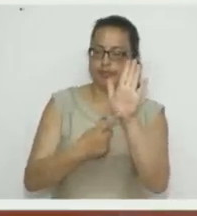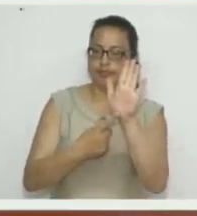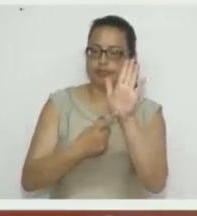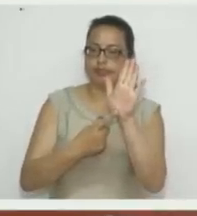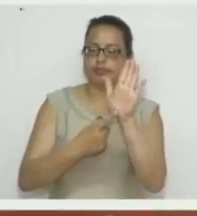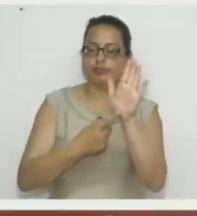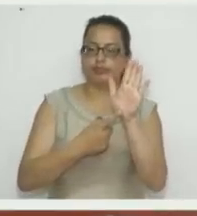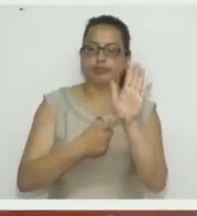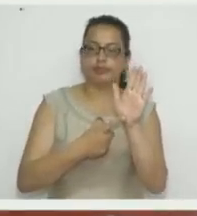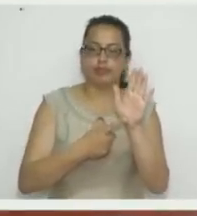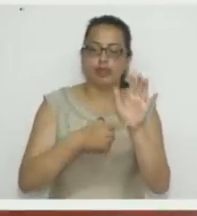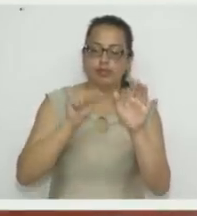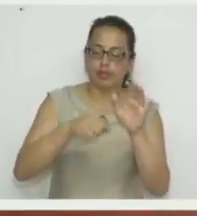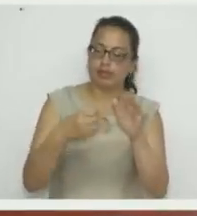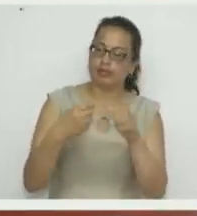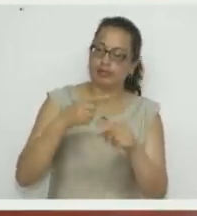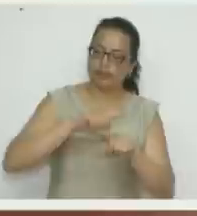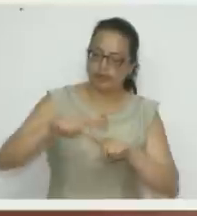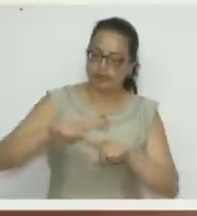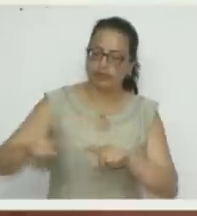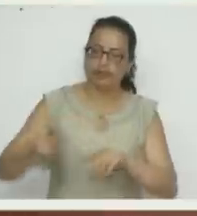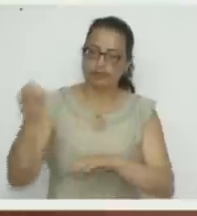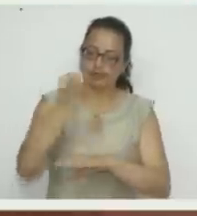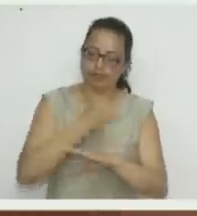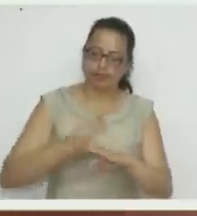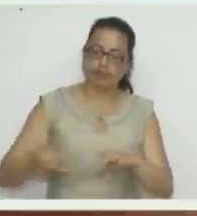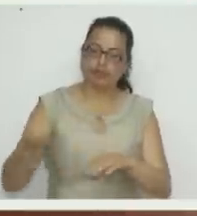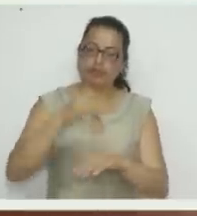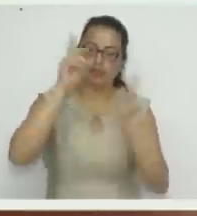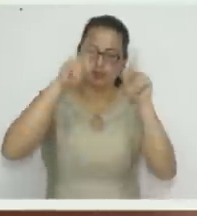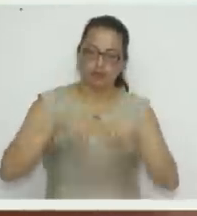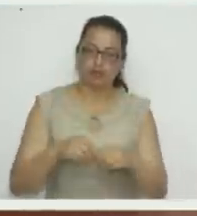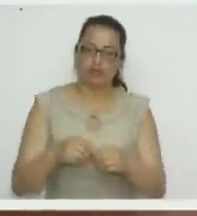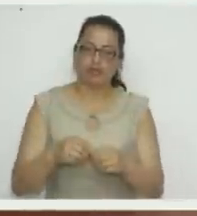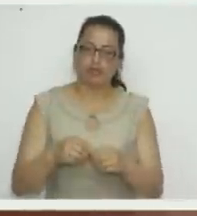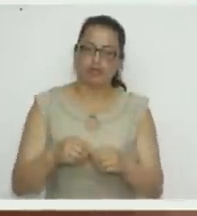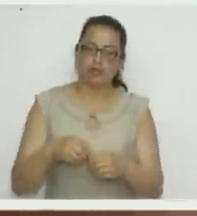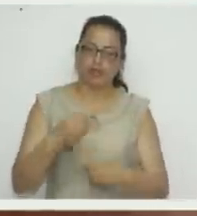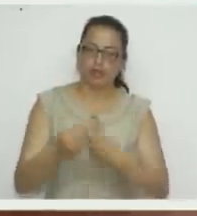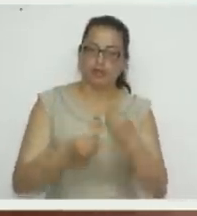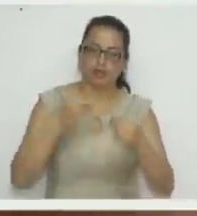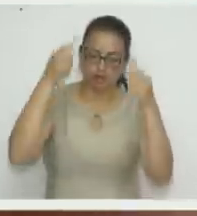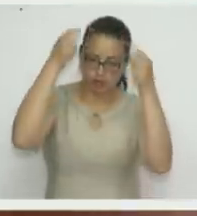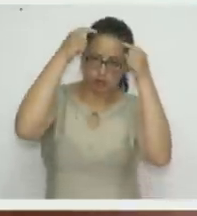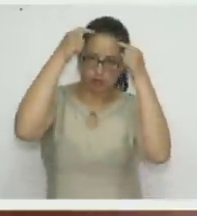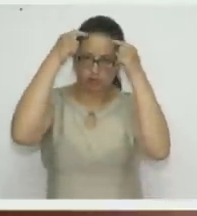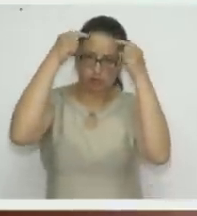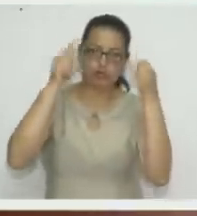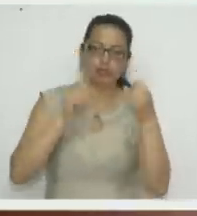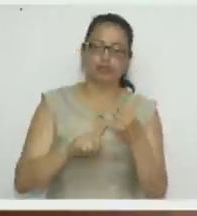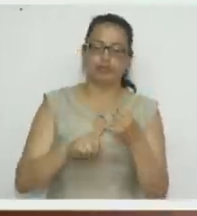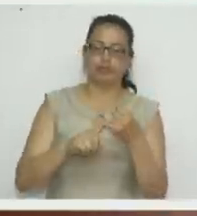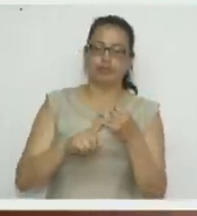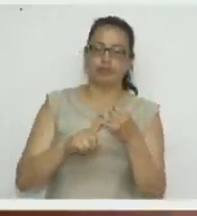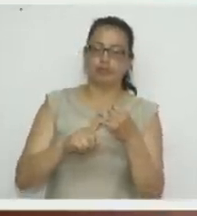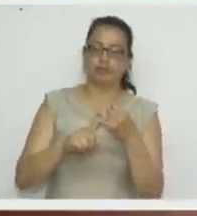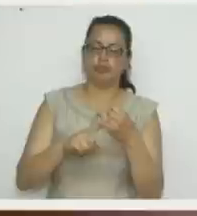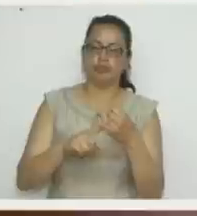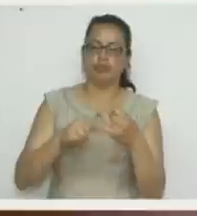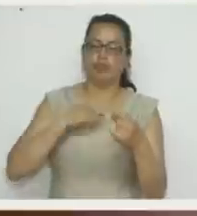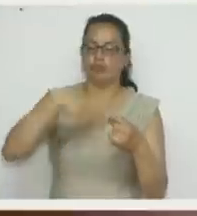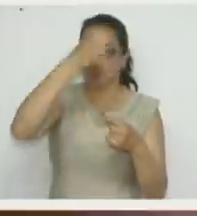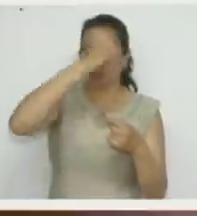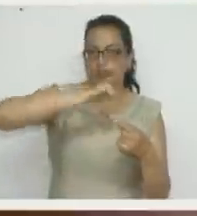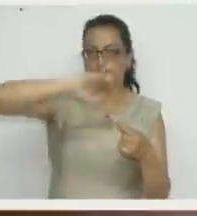hacer diferentes figuras. Ahí tenemos esa conejita, pero también tenemos este osito, tenemos también un elefante,